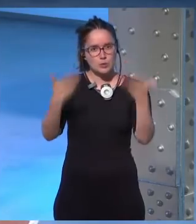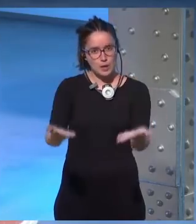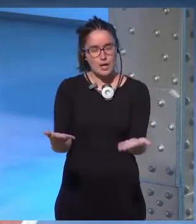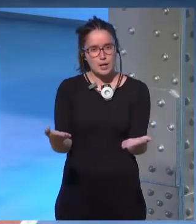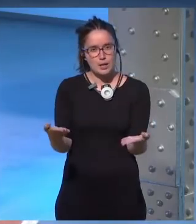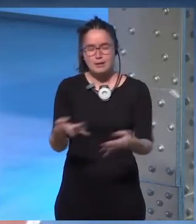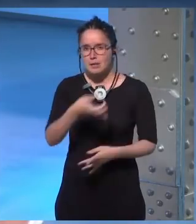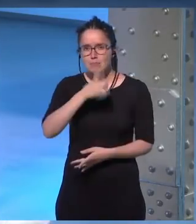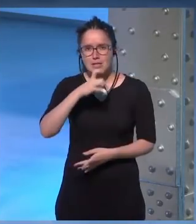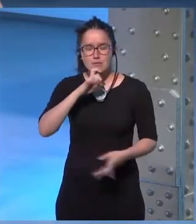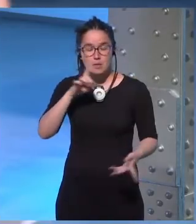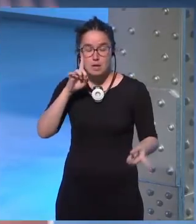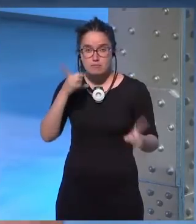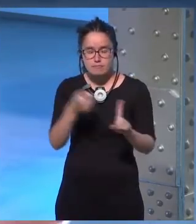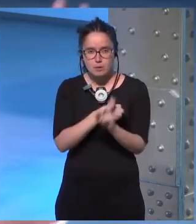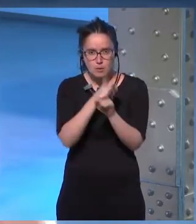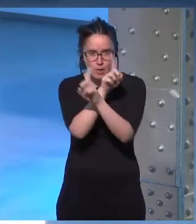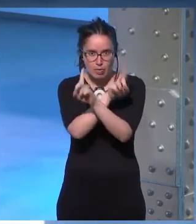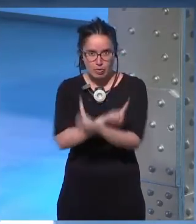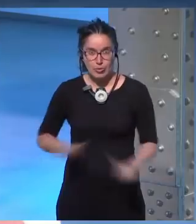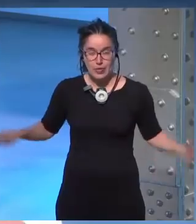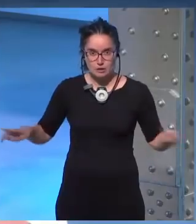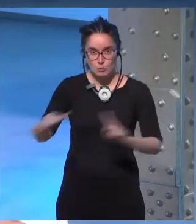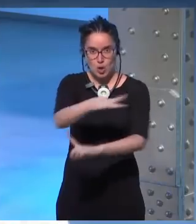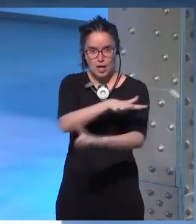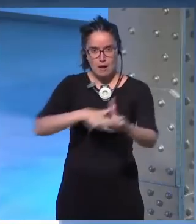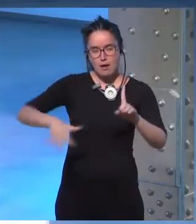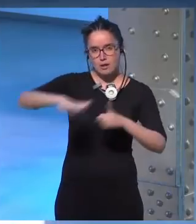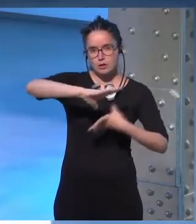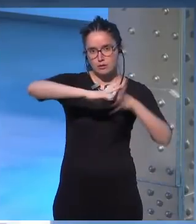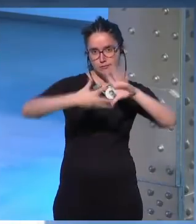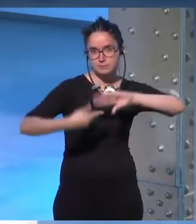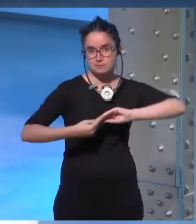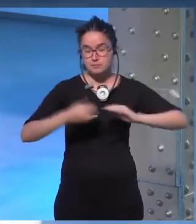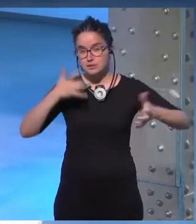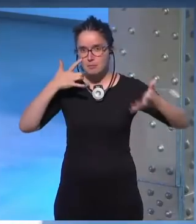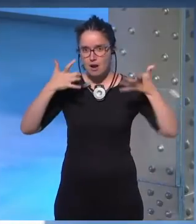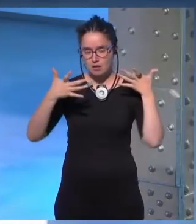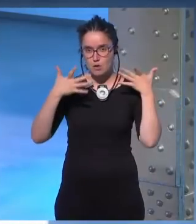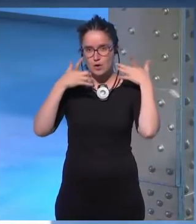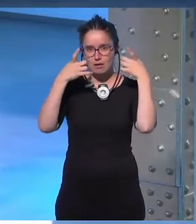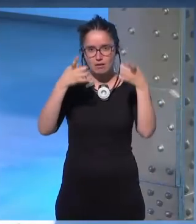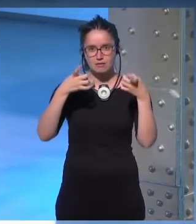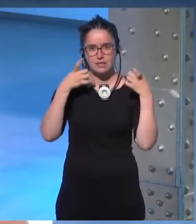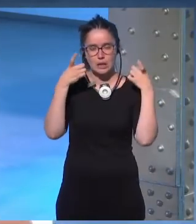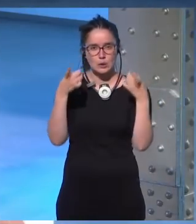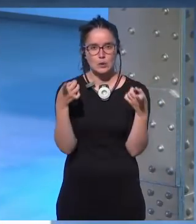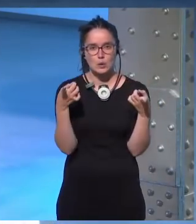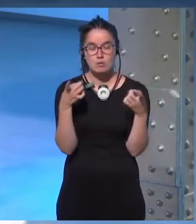más difíciles de detectar que se camuflen casi con el entorno cuando me llama la atención pues trato de